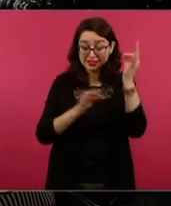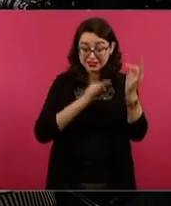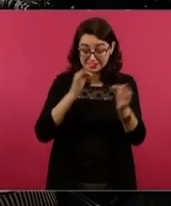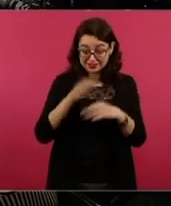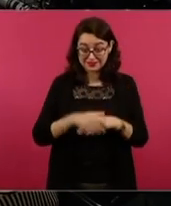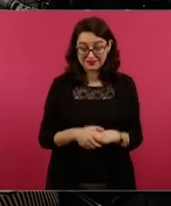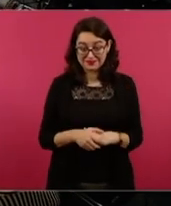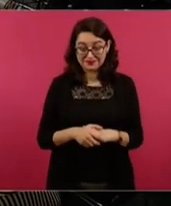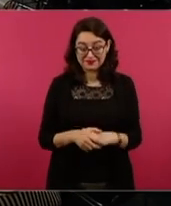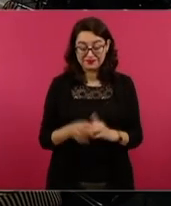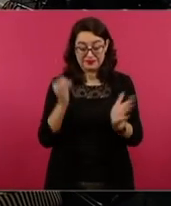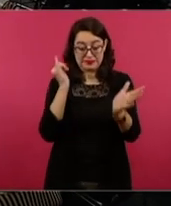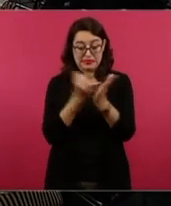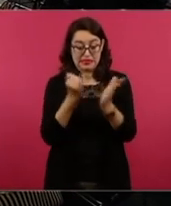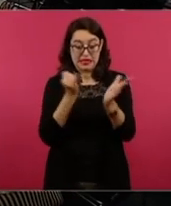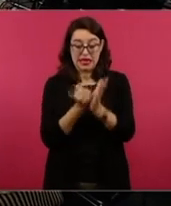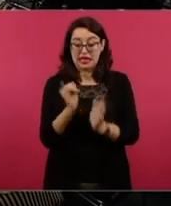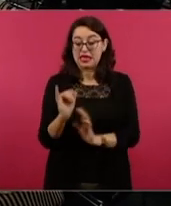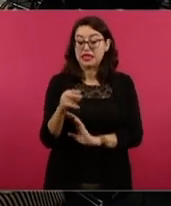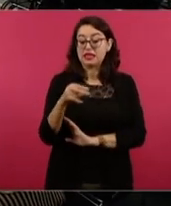Sigue bajando la inflación.